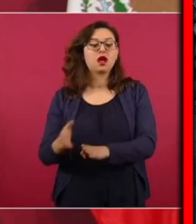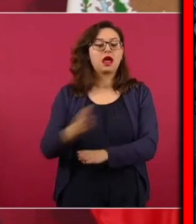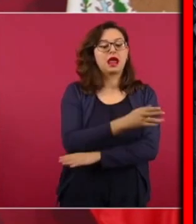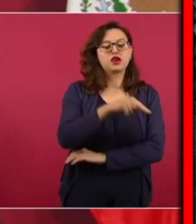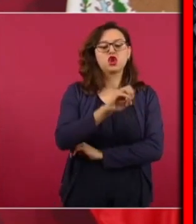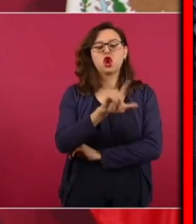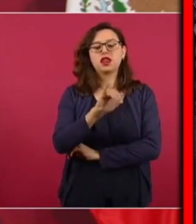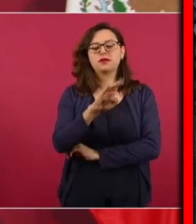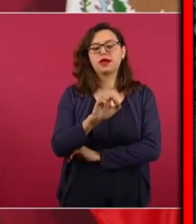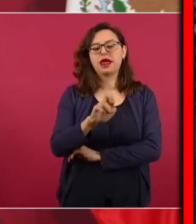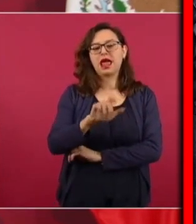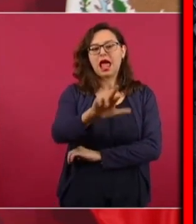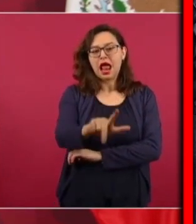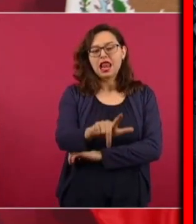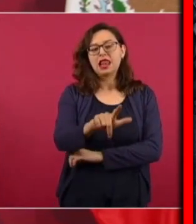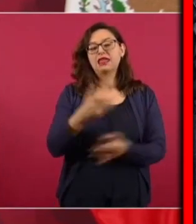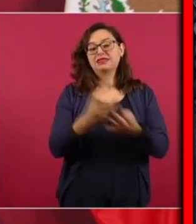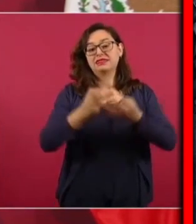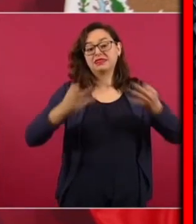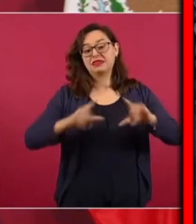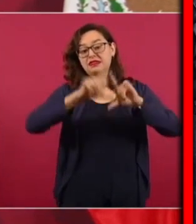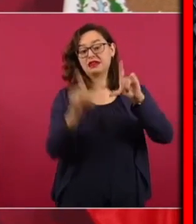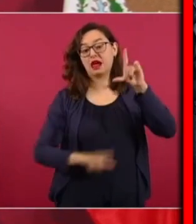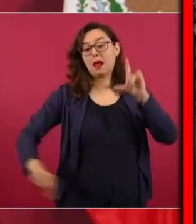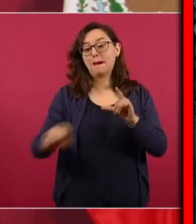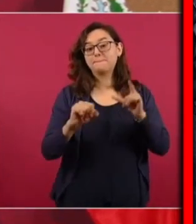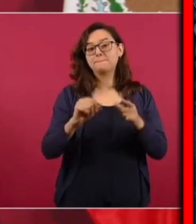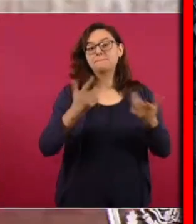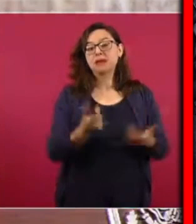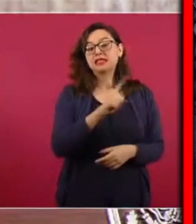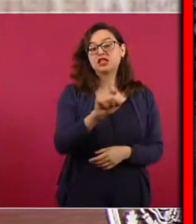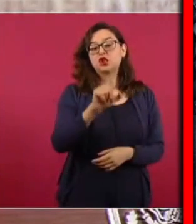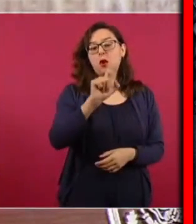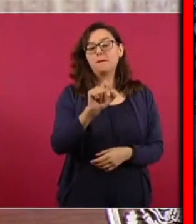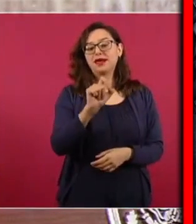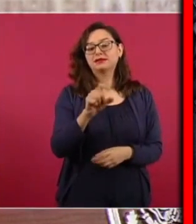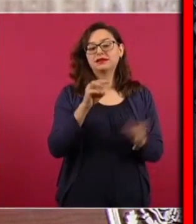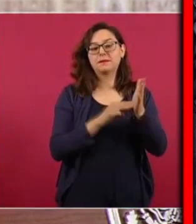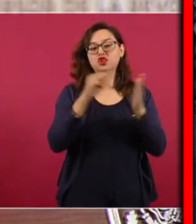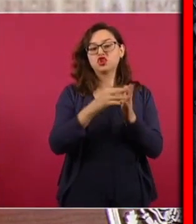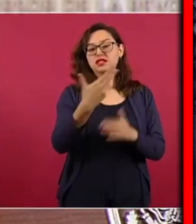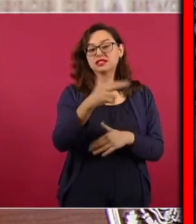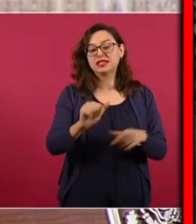no casi más del territorio 120 millones de hectáreas